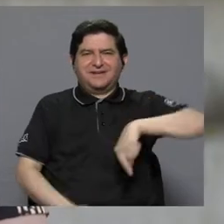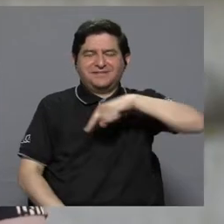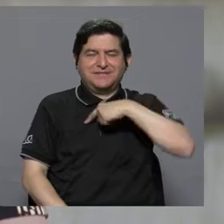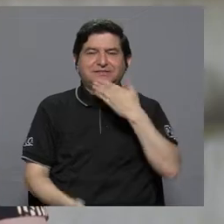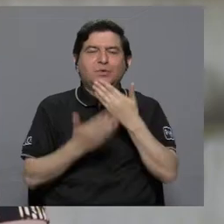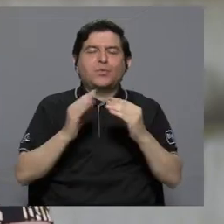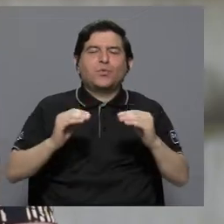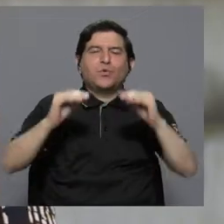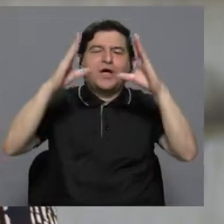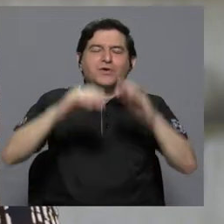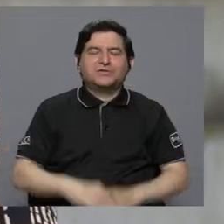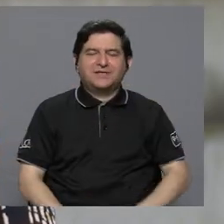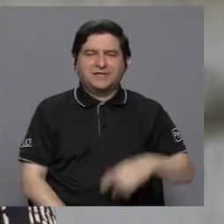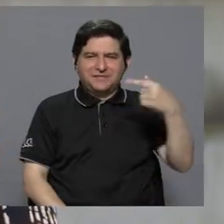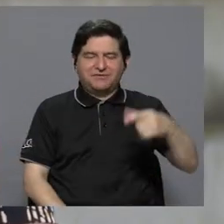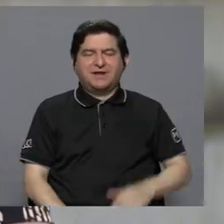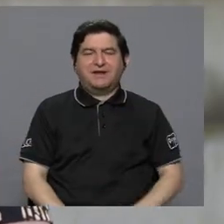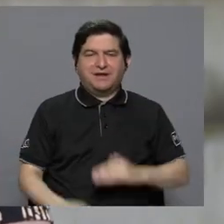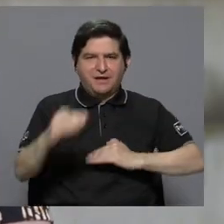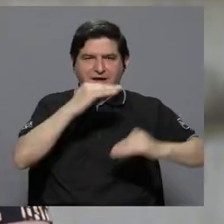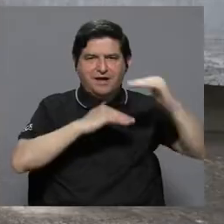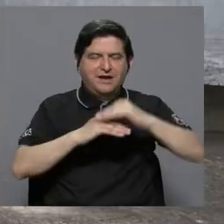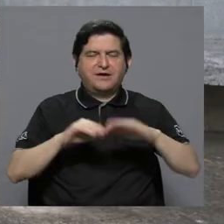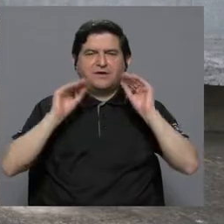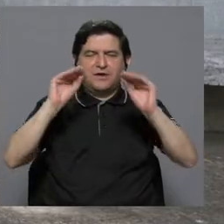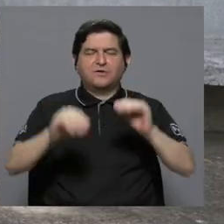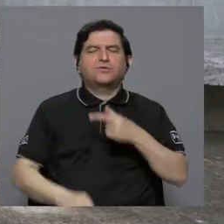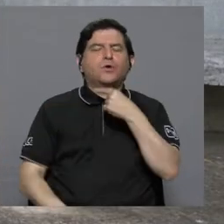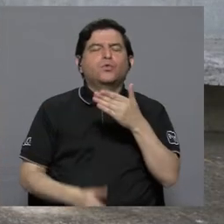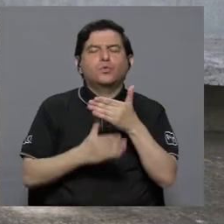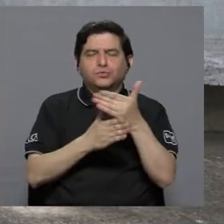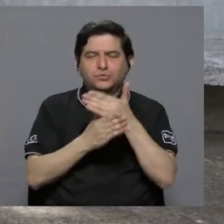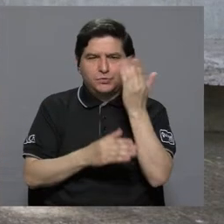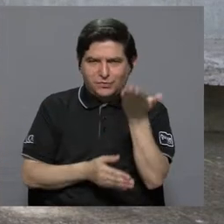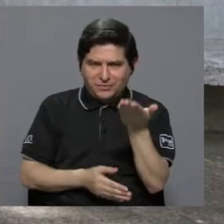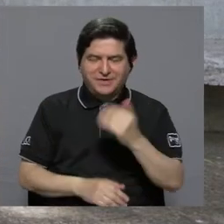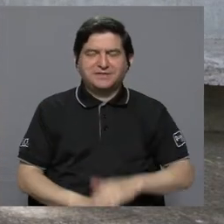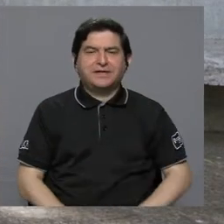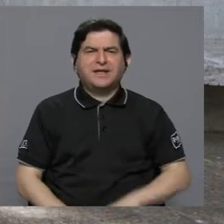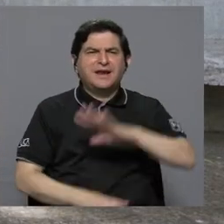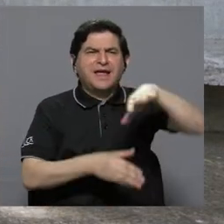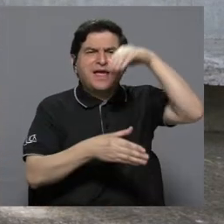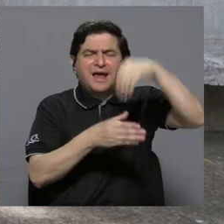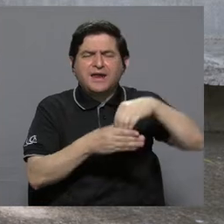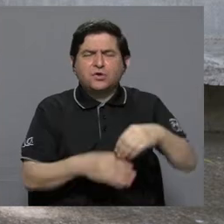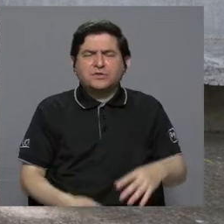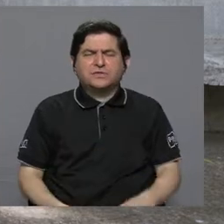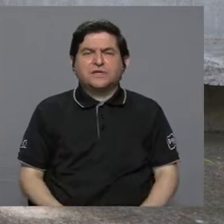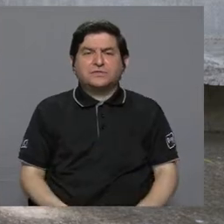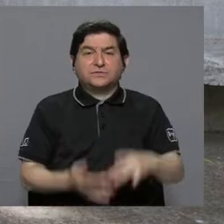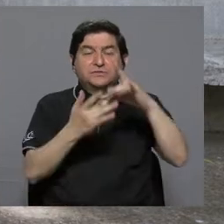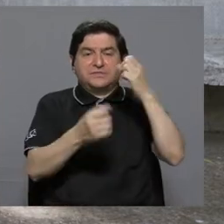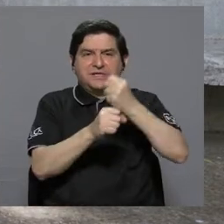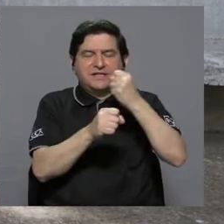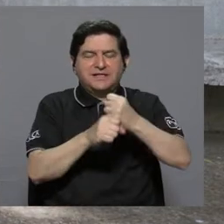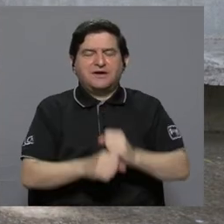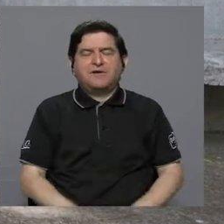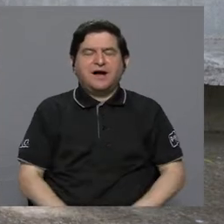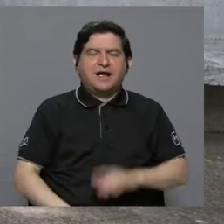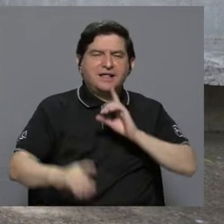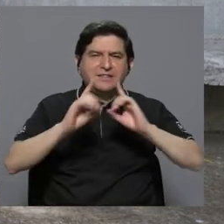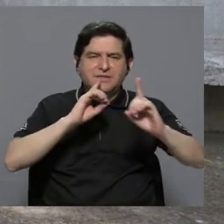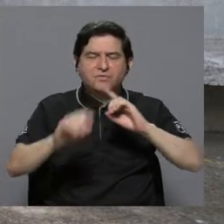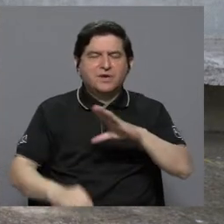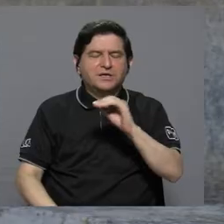Buenos días, Gabriela. Para la Facultad de Educación siempre es un gusto compartir con ustedes. En el contexto del especial que trabaja la Oficina de Divulgación e